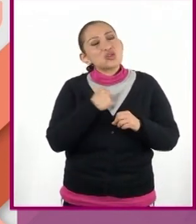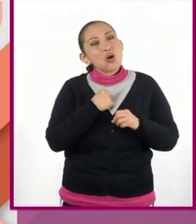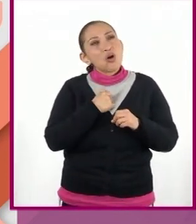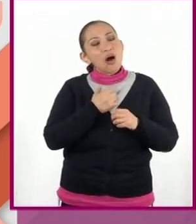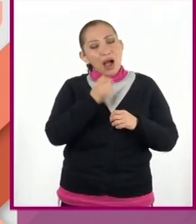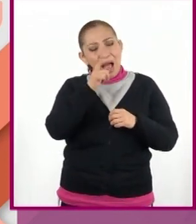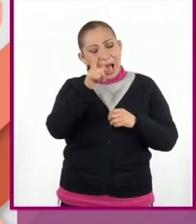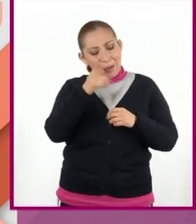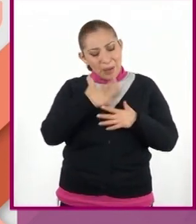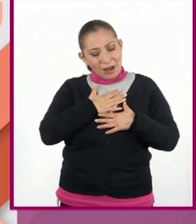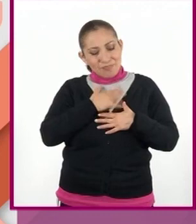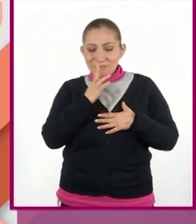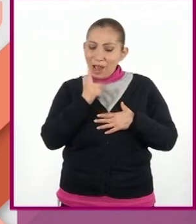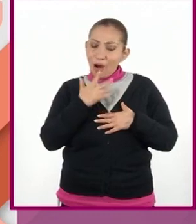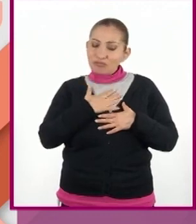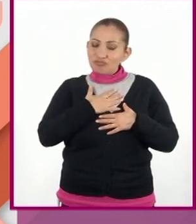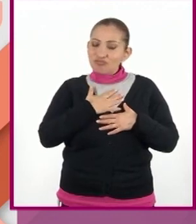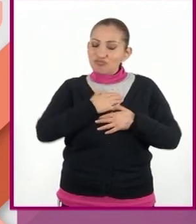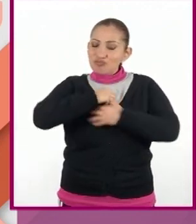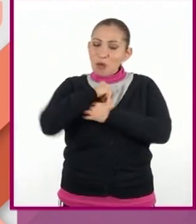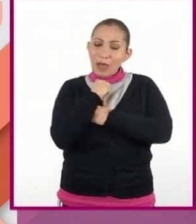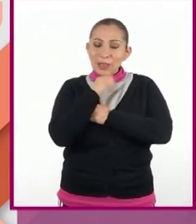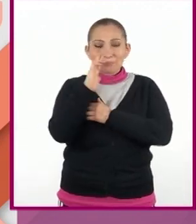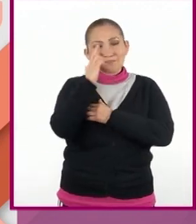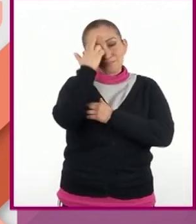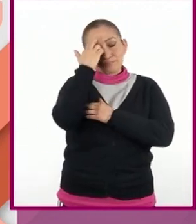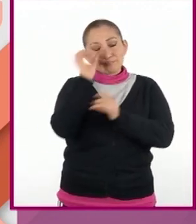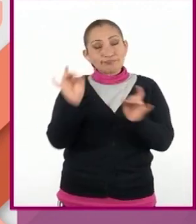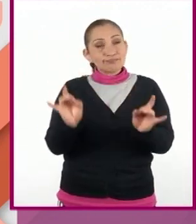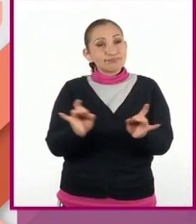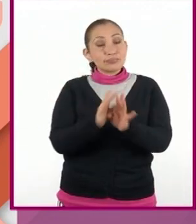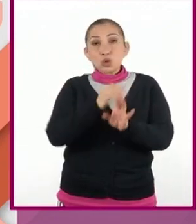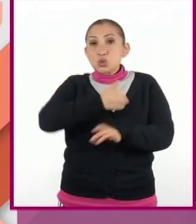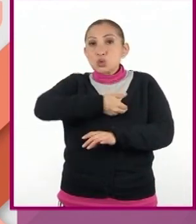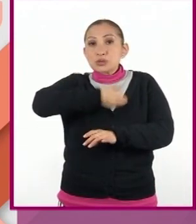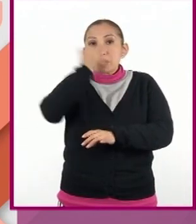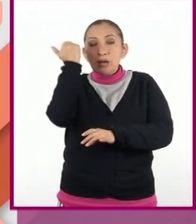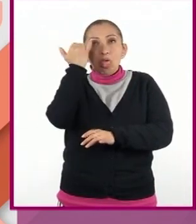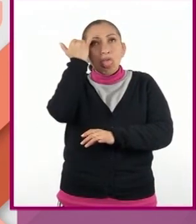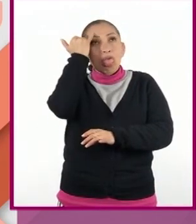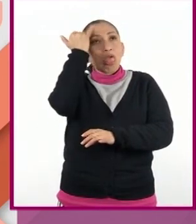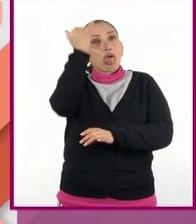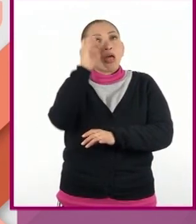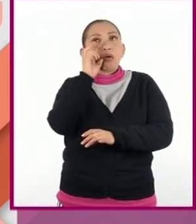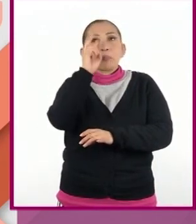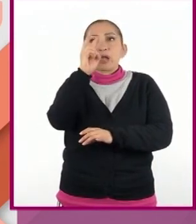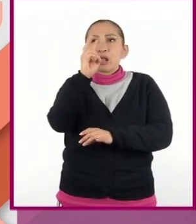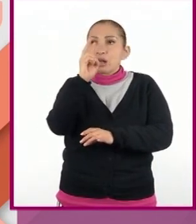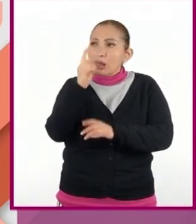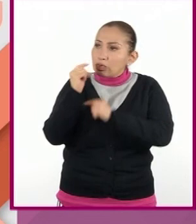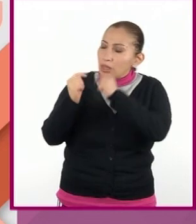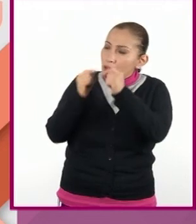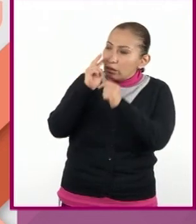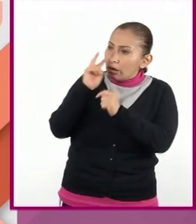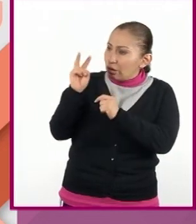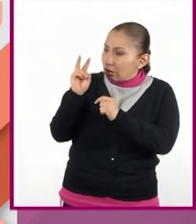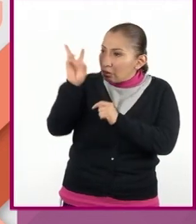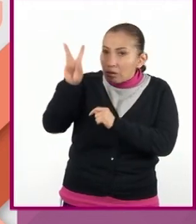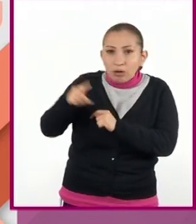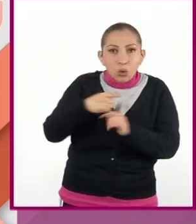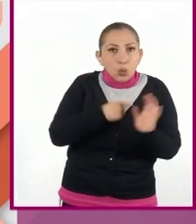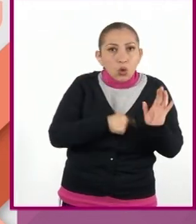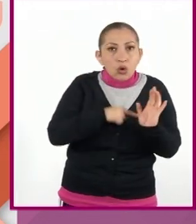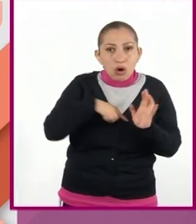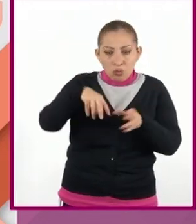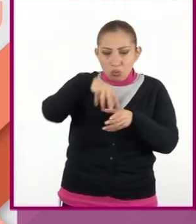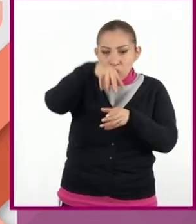en mi alma como el mejor de los tesoros? De pronto, no sé por qué se me ocurrió mirar hacia la tienda y juraría que un